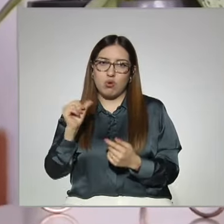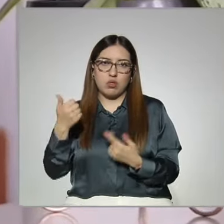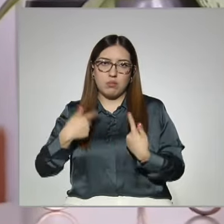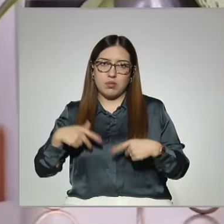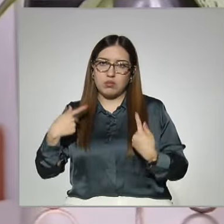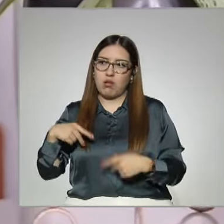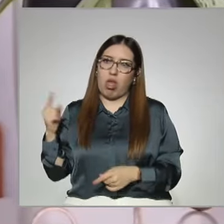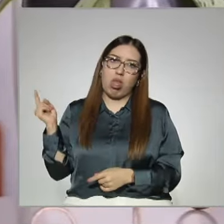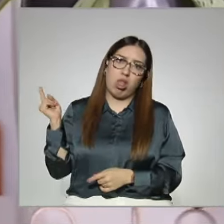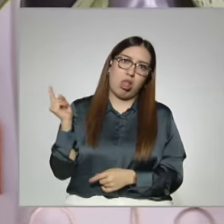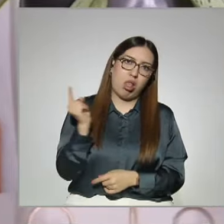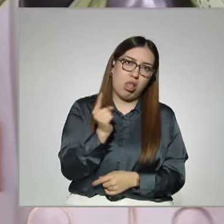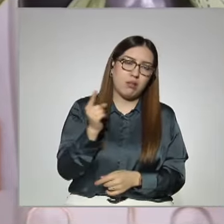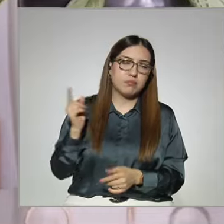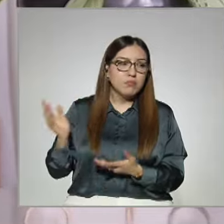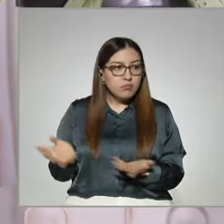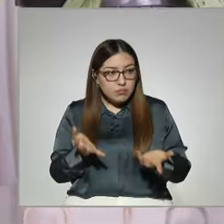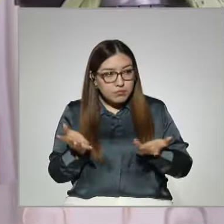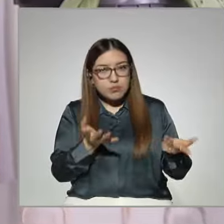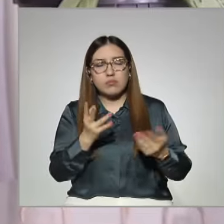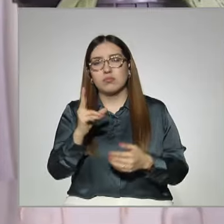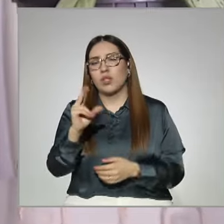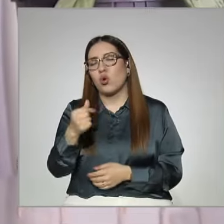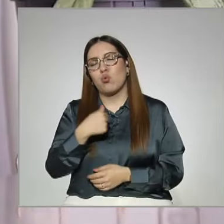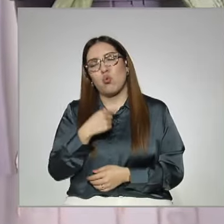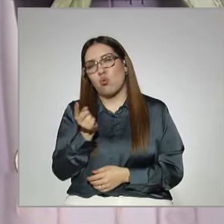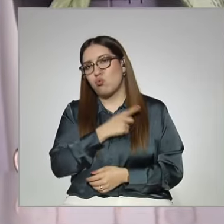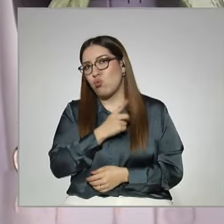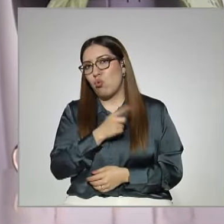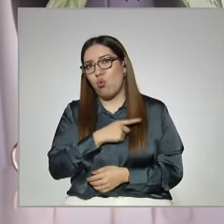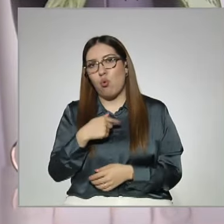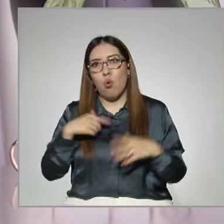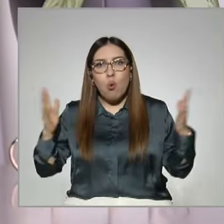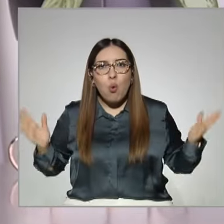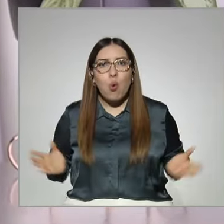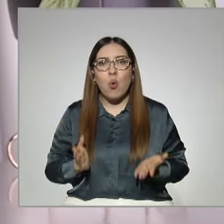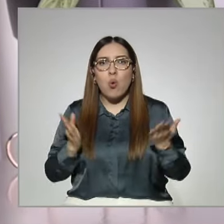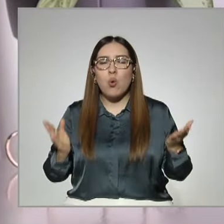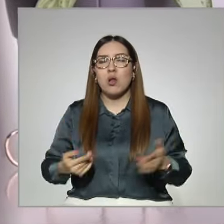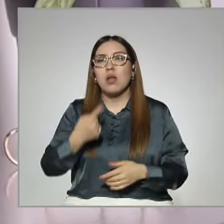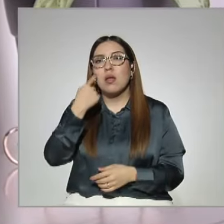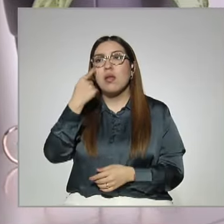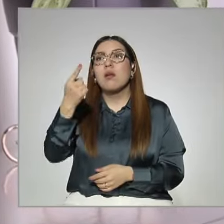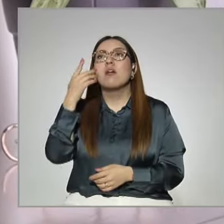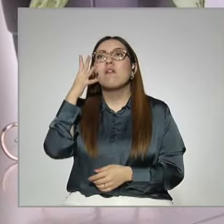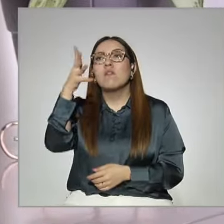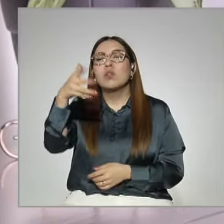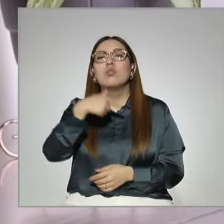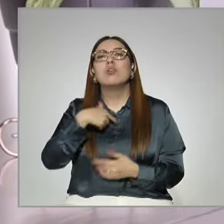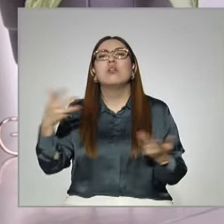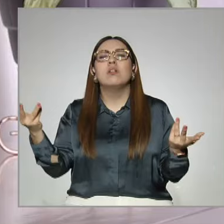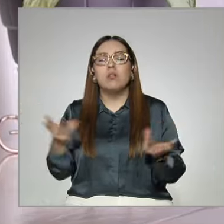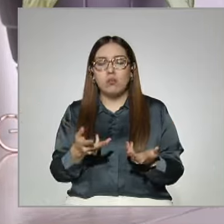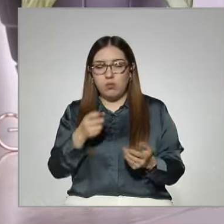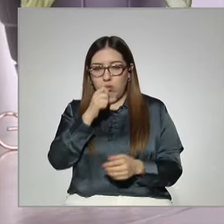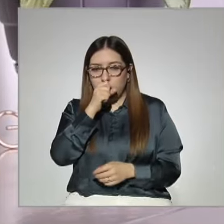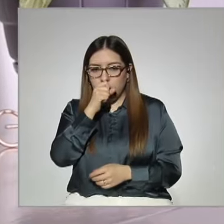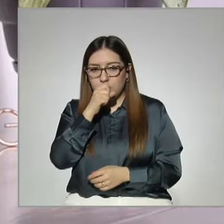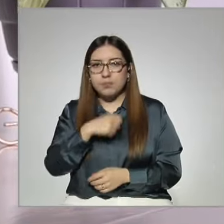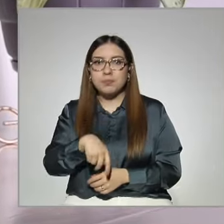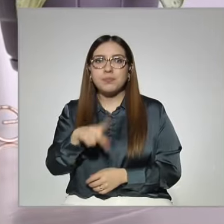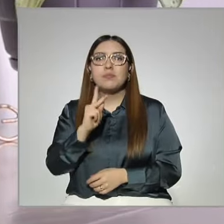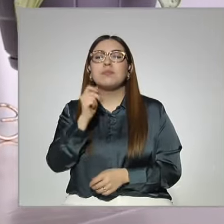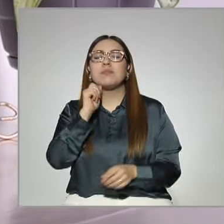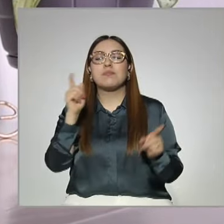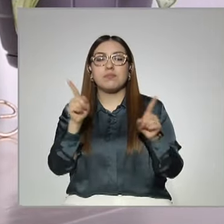O sea, tú solito tienes que motivarte y ver a dónde quieres llegar, ¿no? Porque no. Pero, pues, sí, obviamente también,